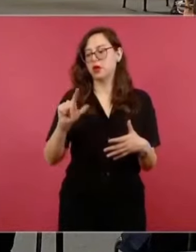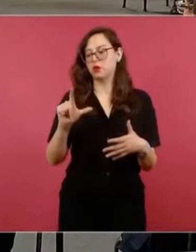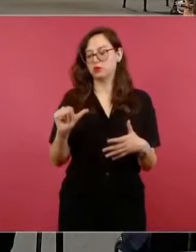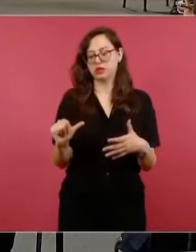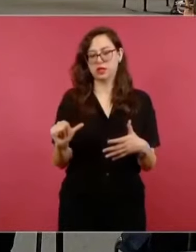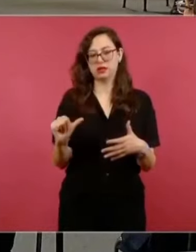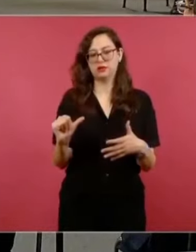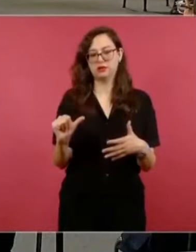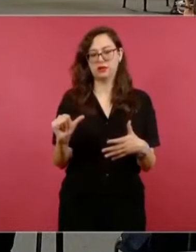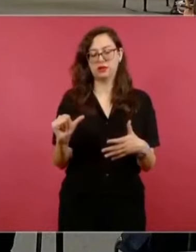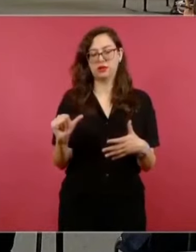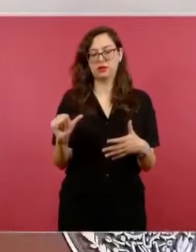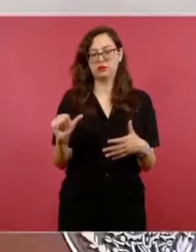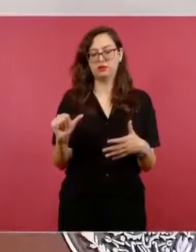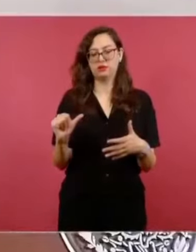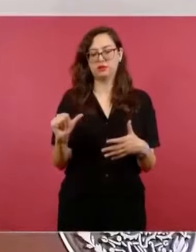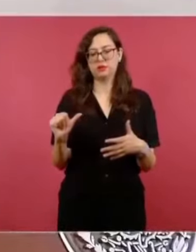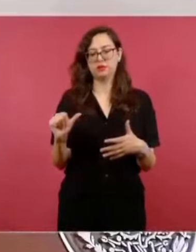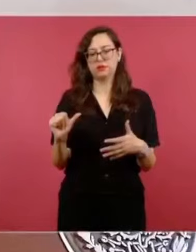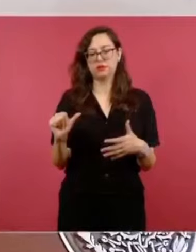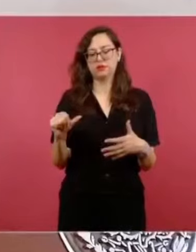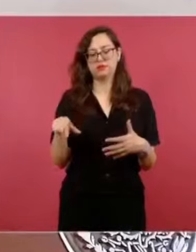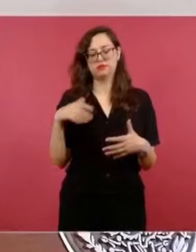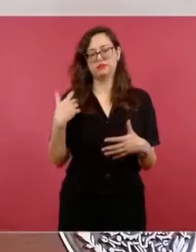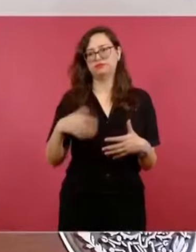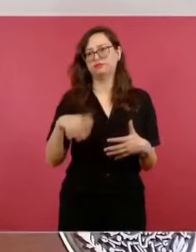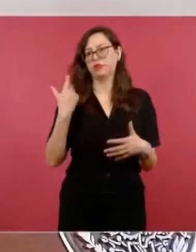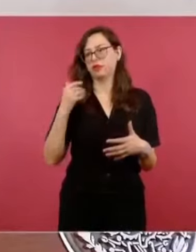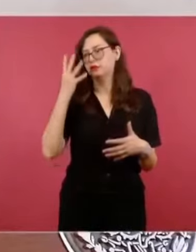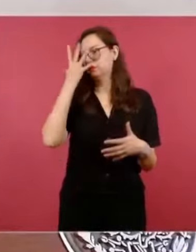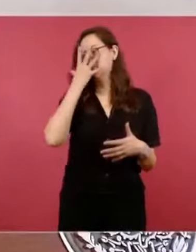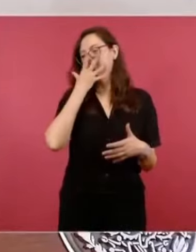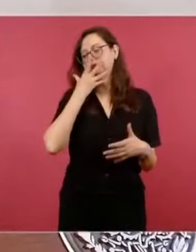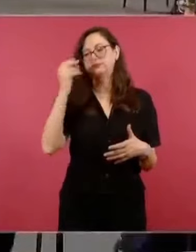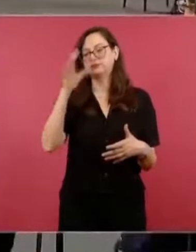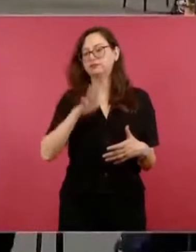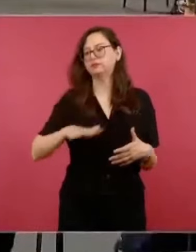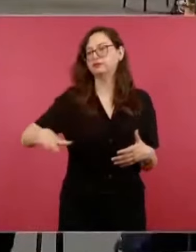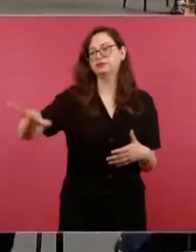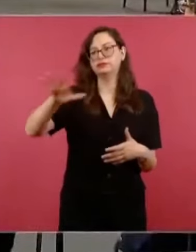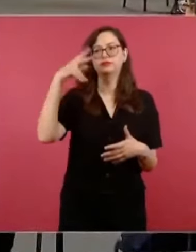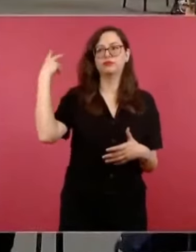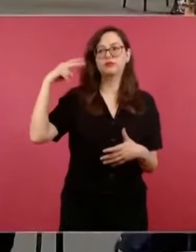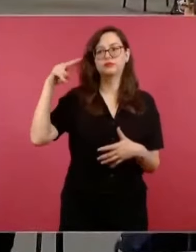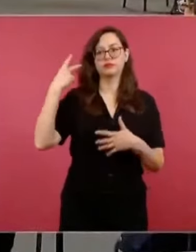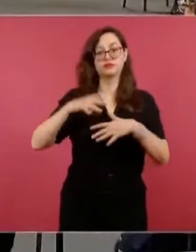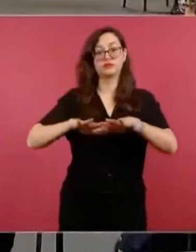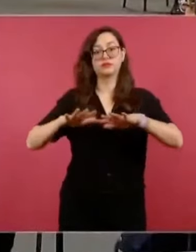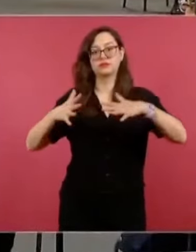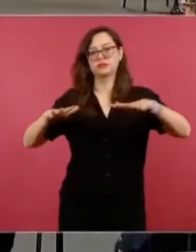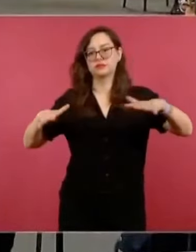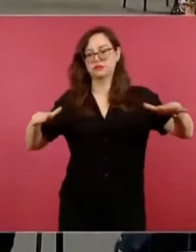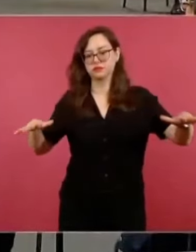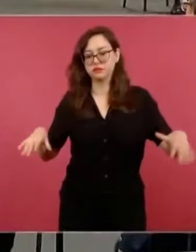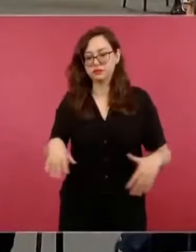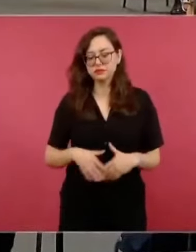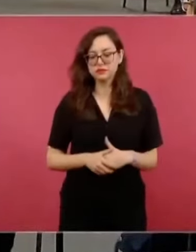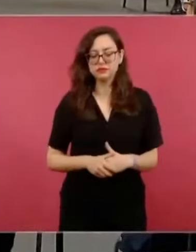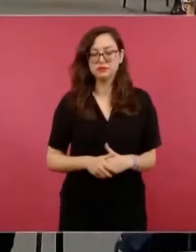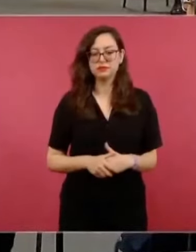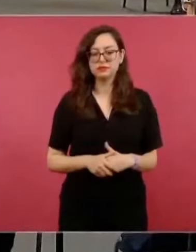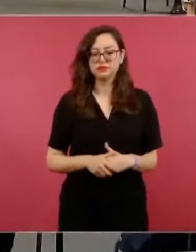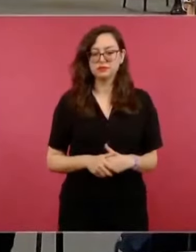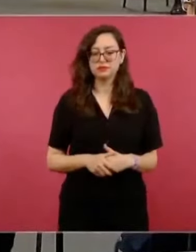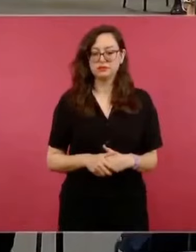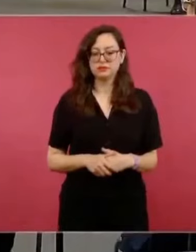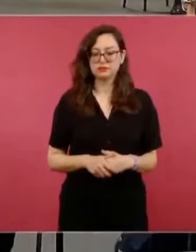bellísima toda la costa de Veracruz, no